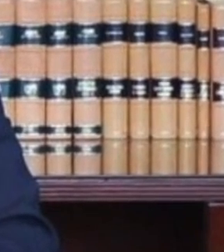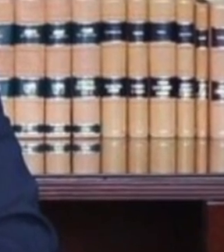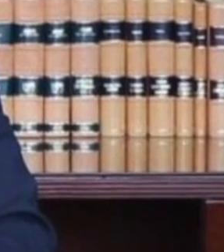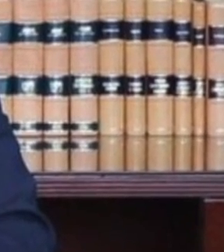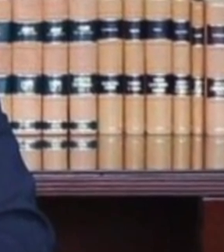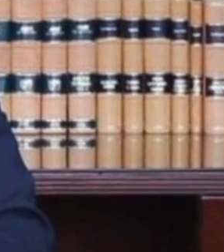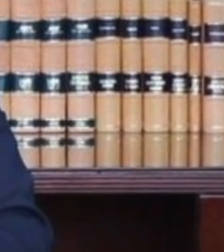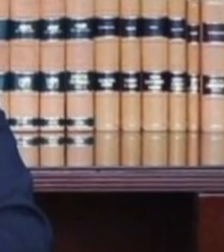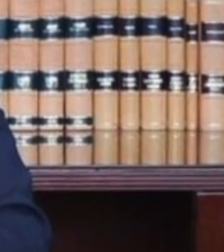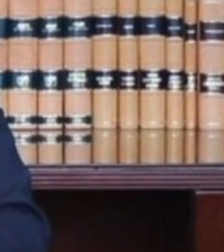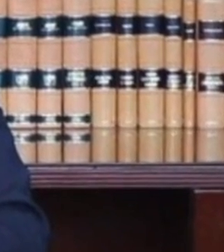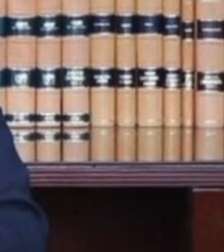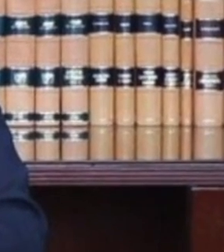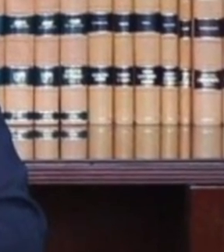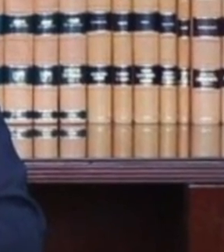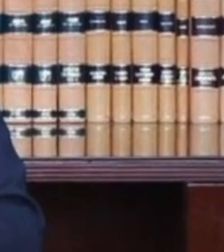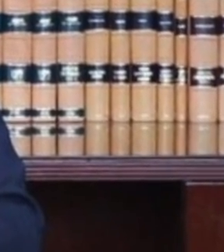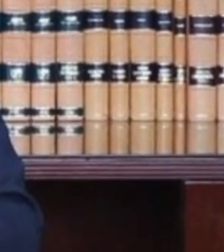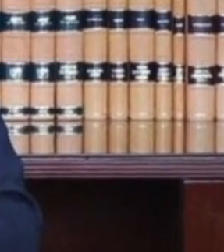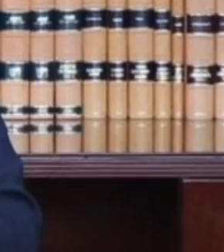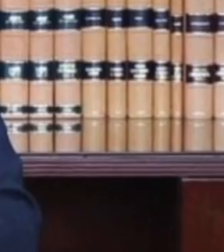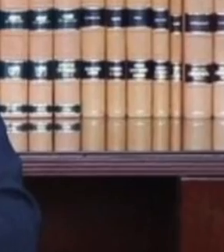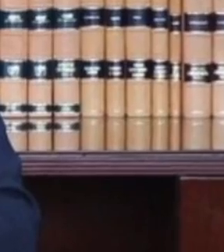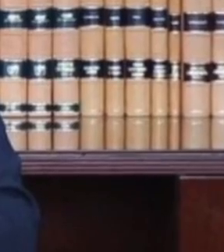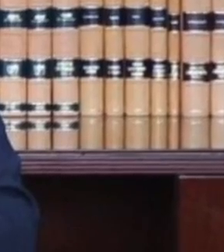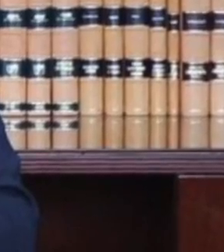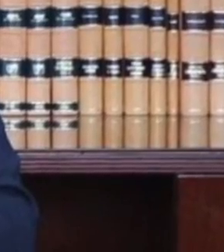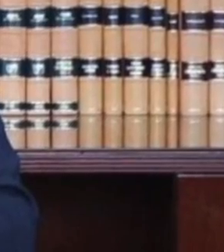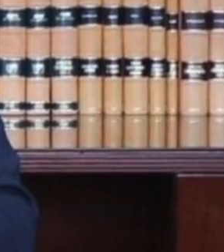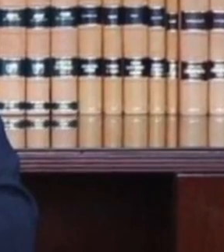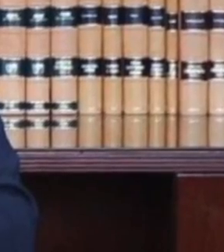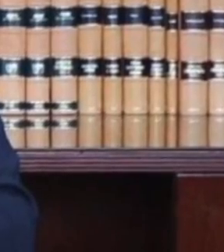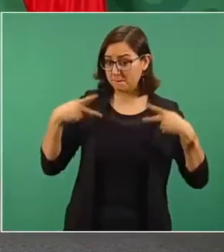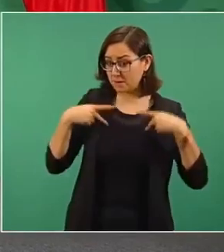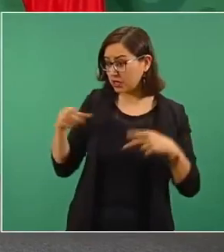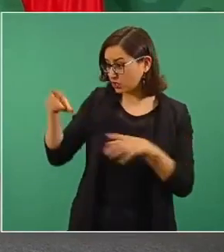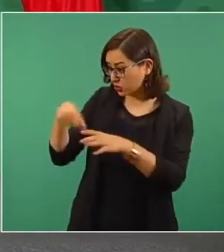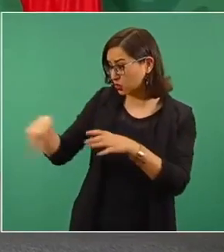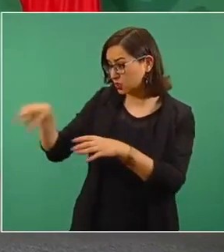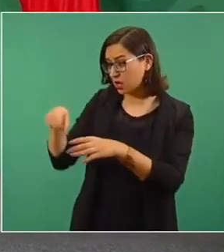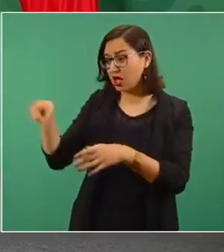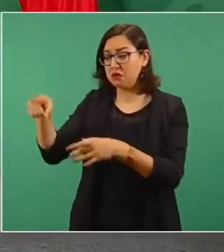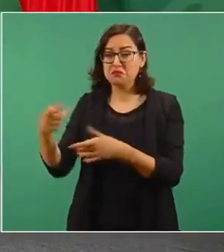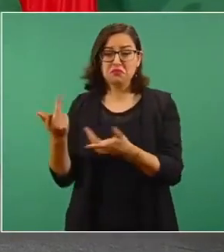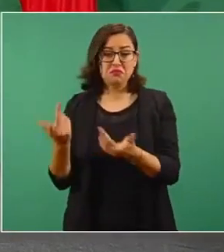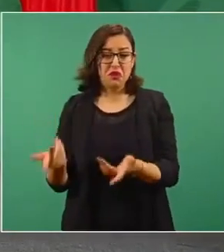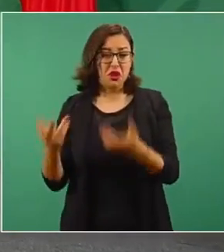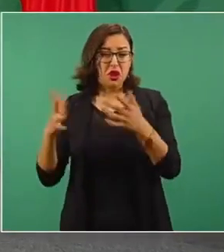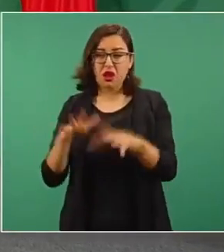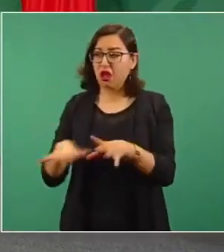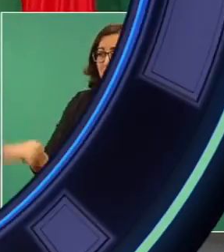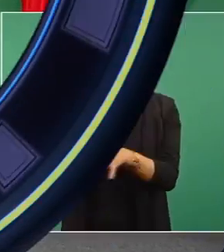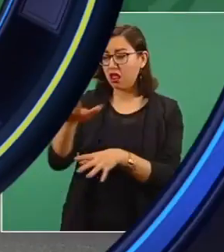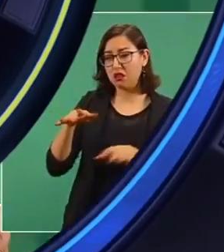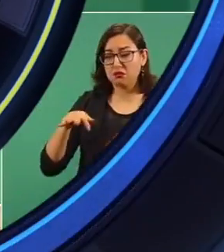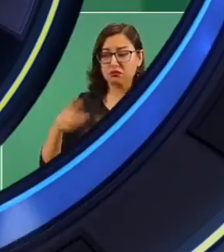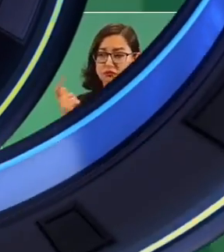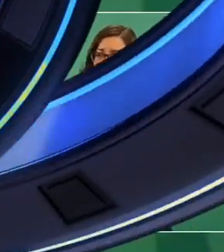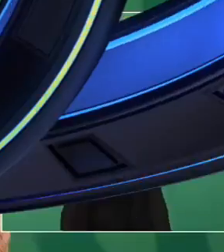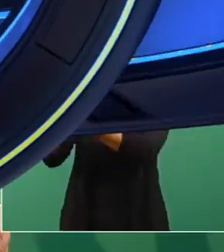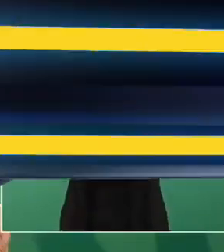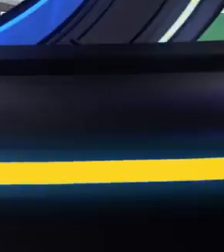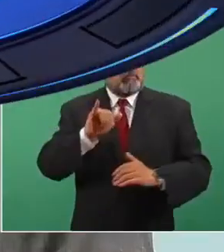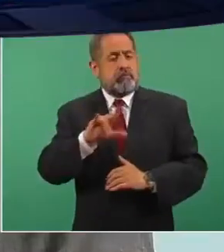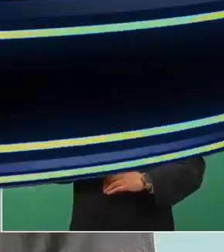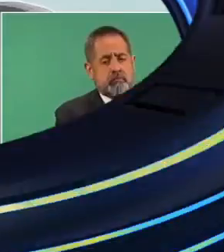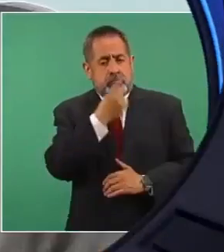para frenar la entrada en vigor de la reforma a la Ley de la Industria Eléctrica. Además señaló que esta suspensión se dio de forma veloz y poco